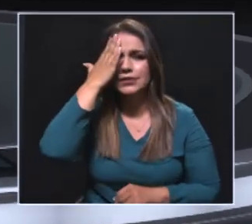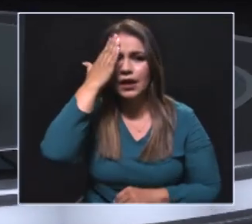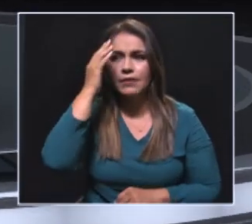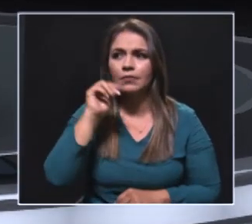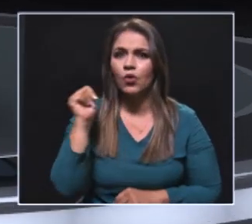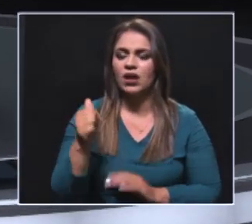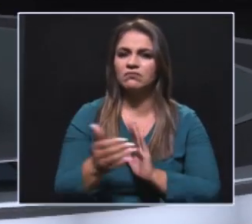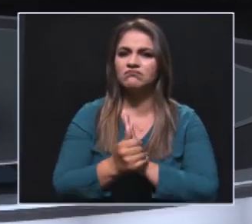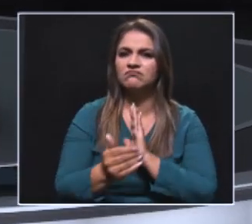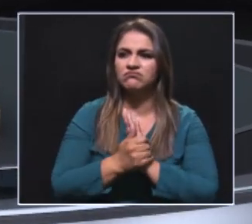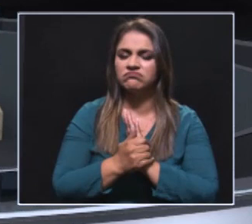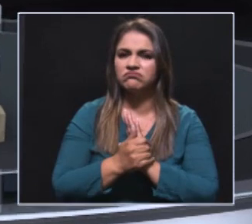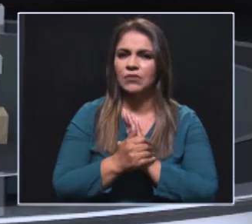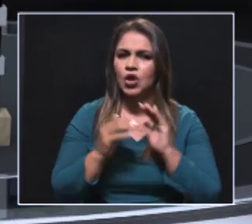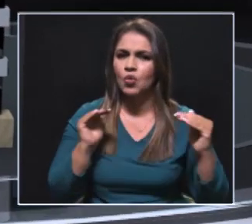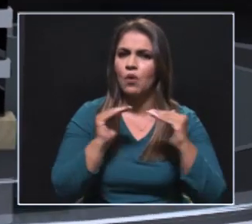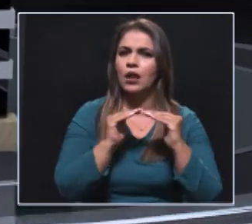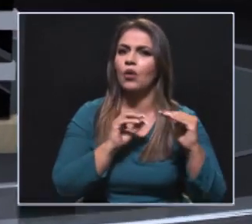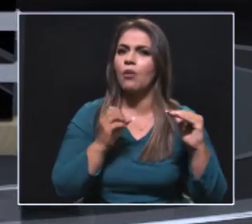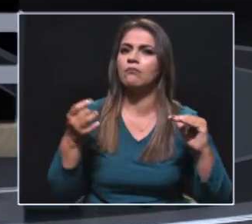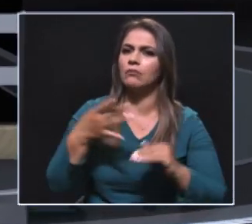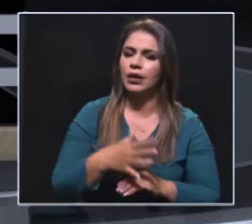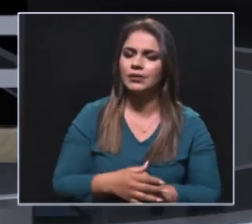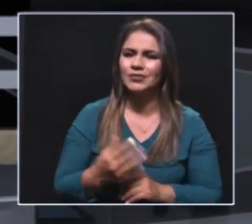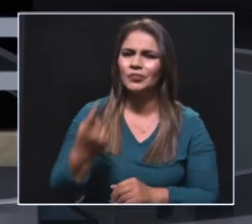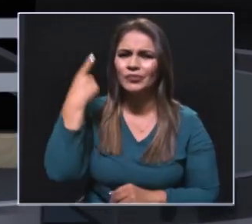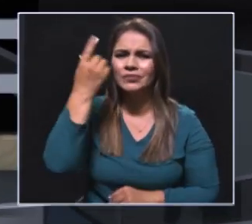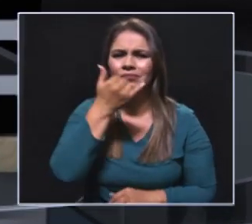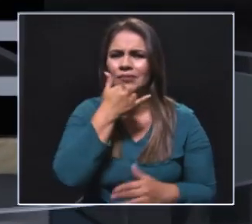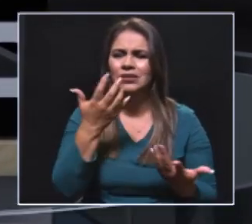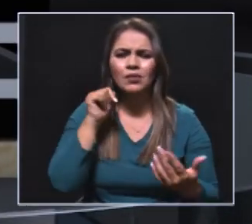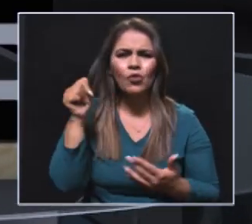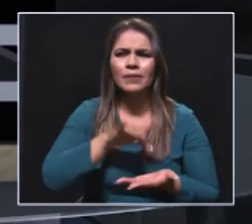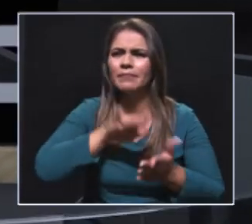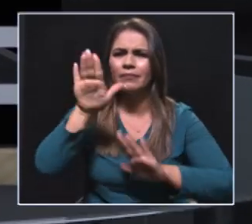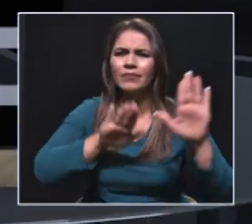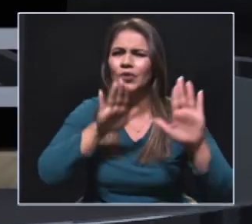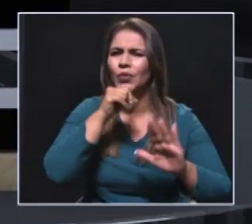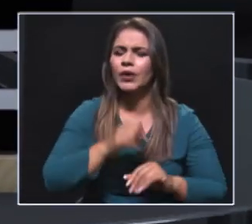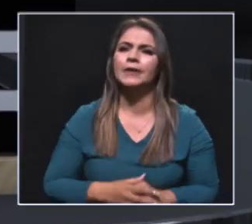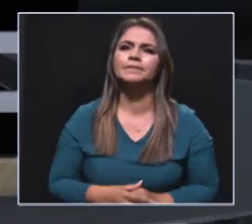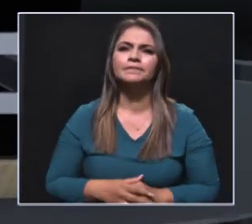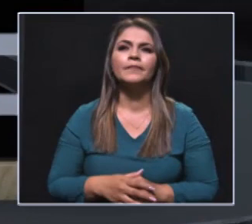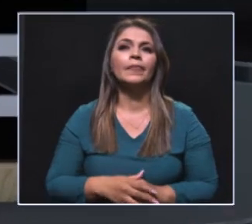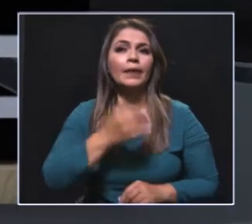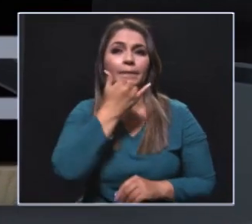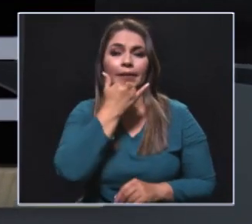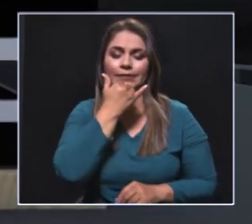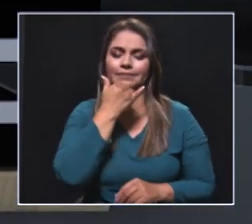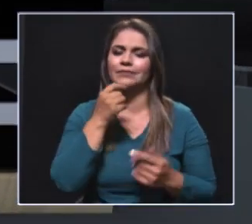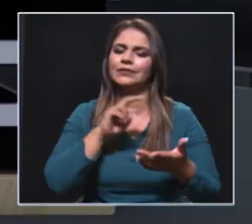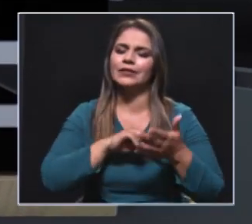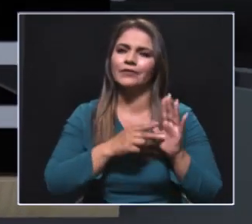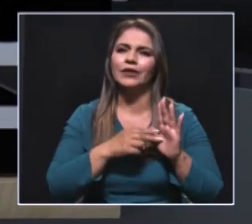mujer, igual o superior a la del hombre, no tiene problema? Pues en la política todavía no se ve esa participación tan alta. Juan Carlos, que ocurre es esto es todo un proceso